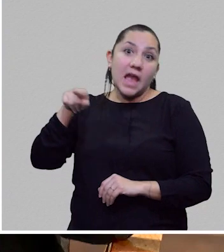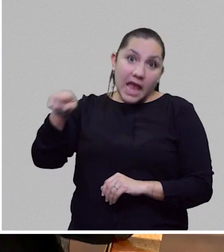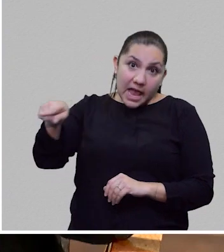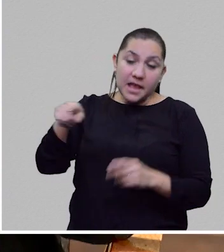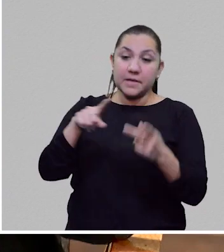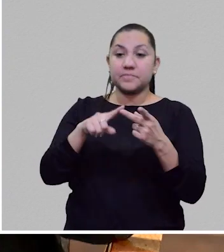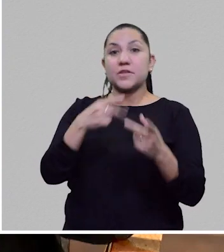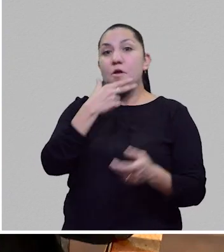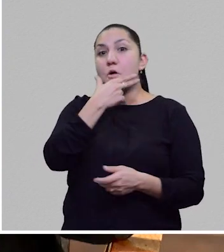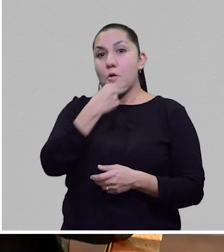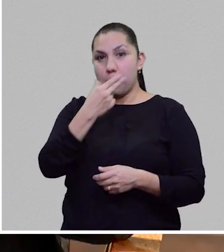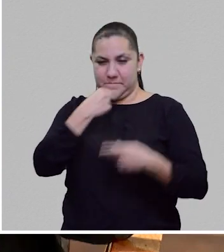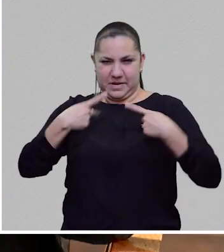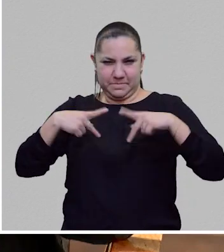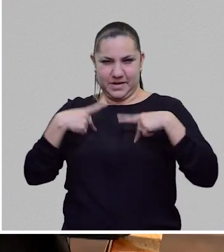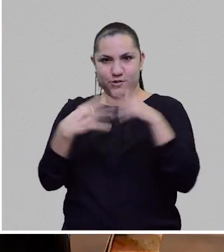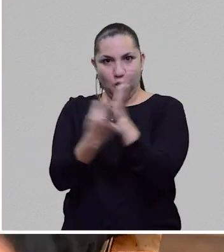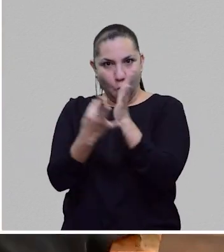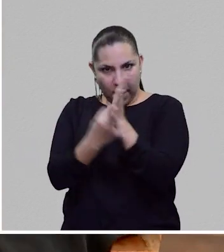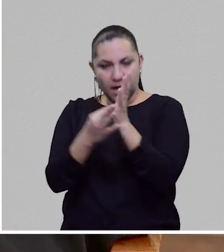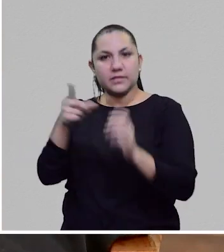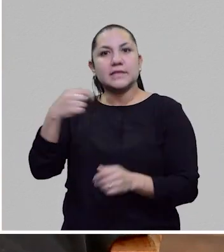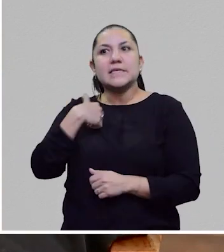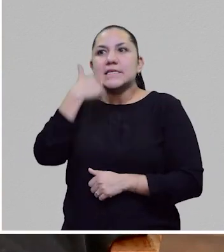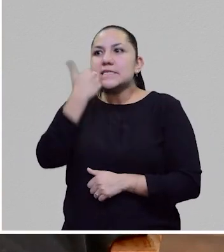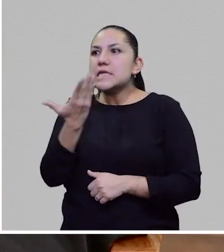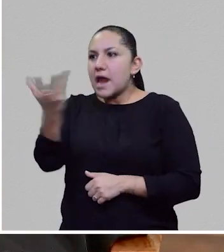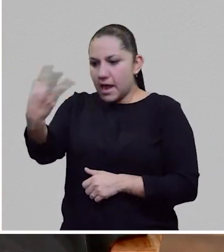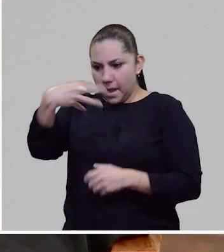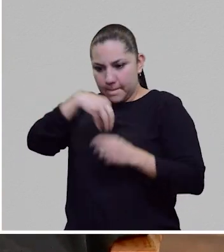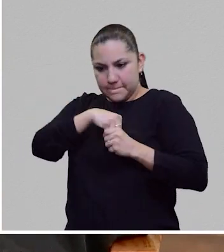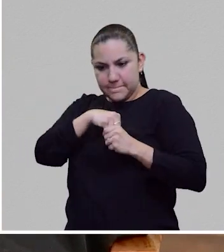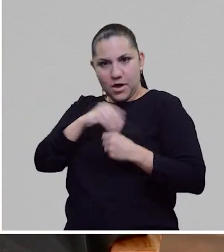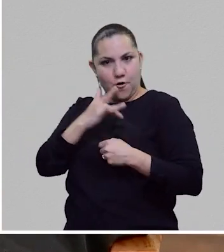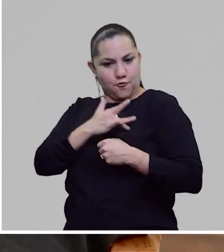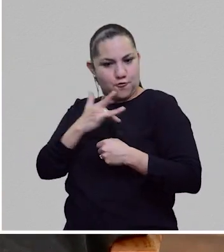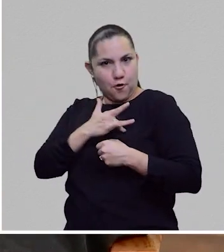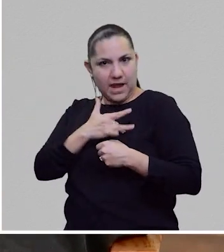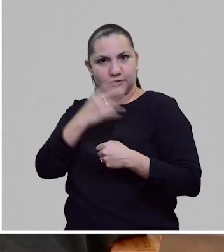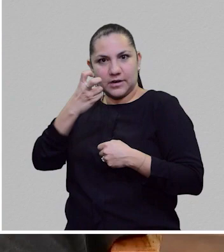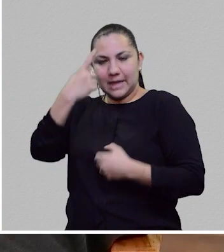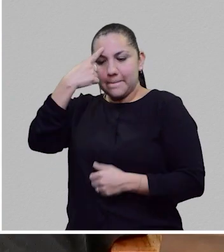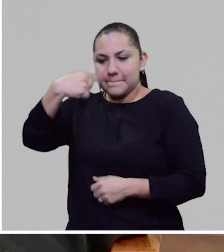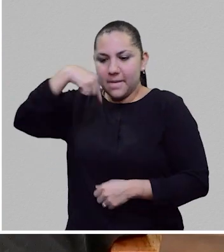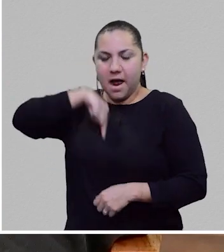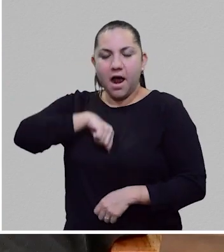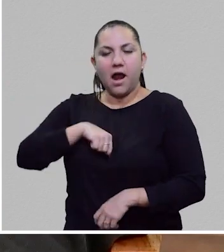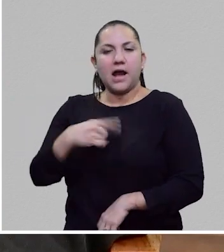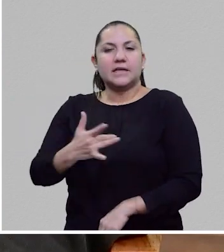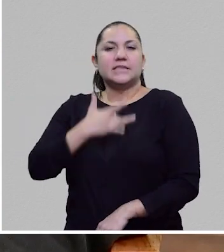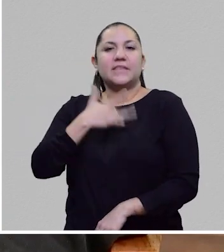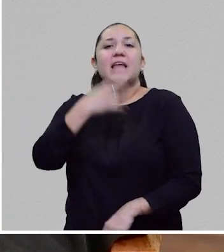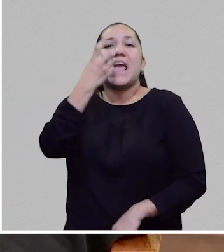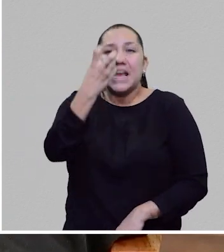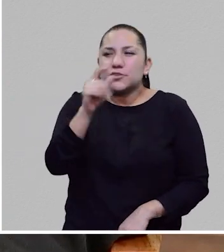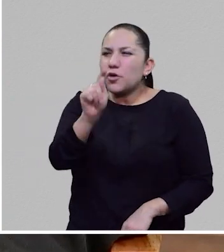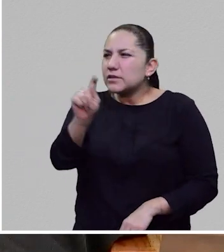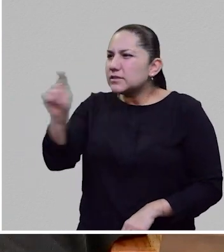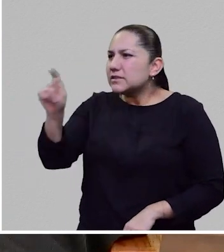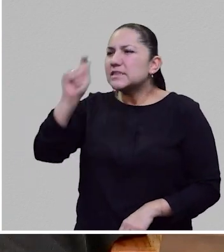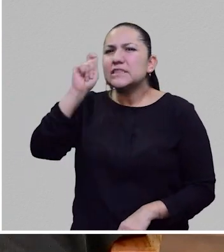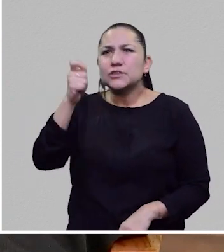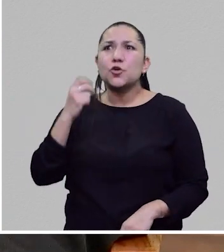corazón, el sentimiento, y los replicantes, y ojo, ninguno de ellos es hasta, es propiamente un robot, pero son como,